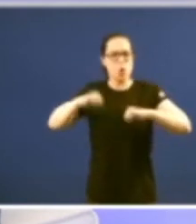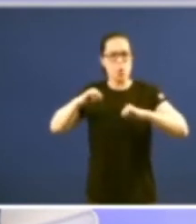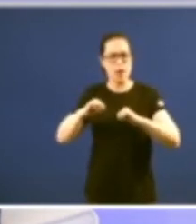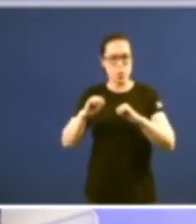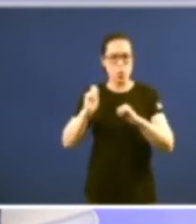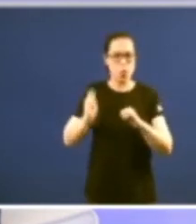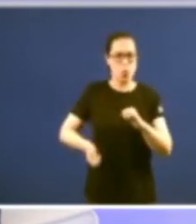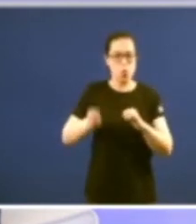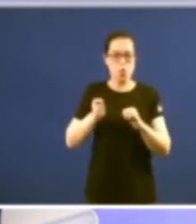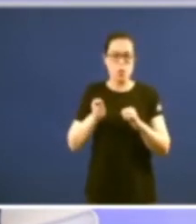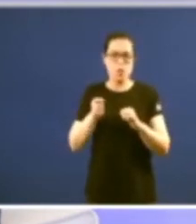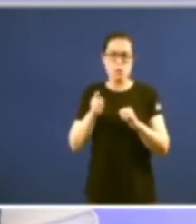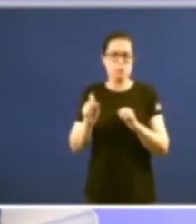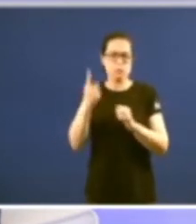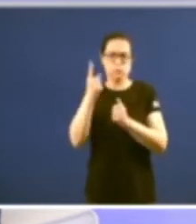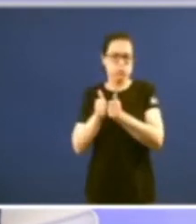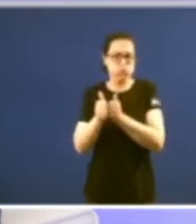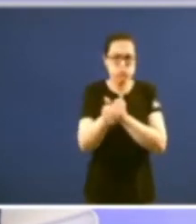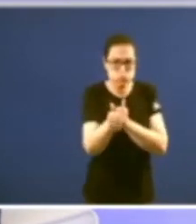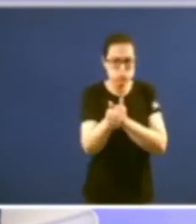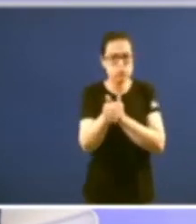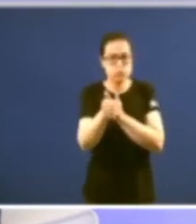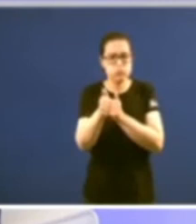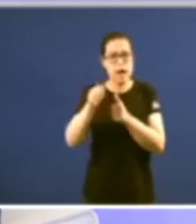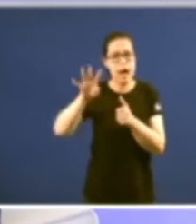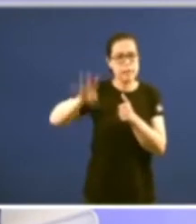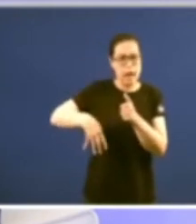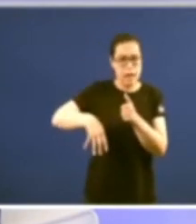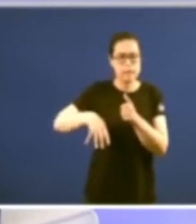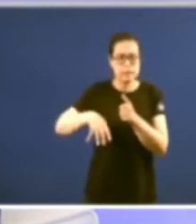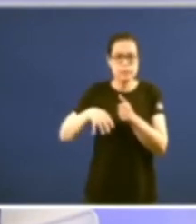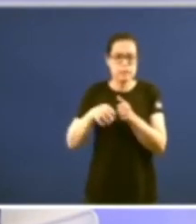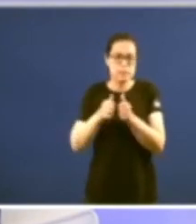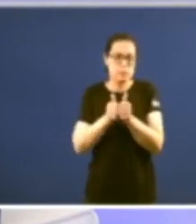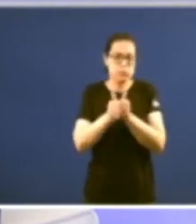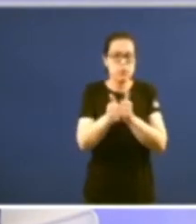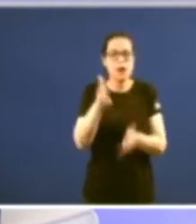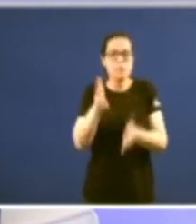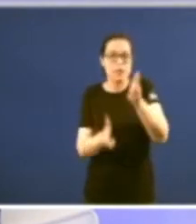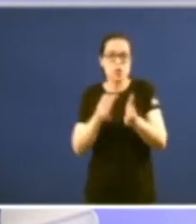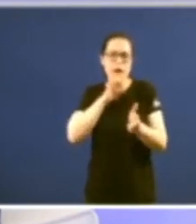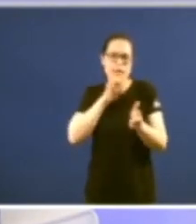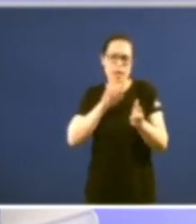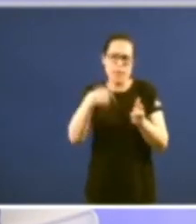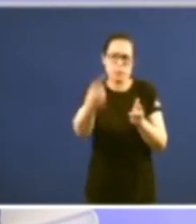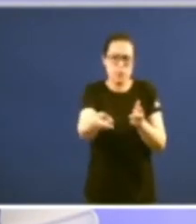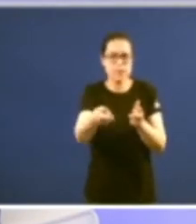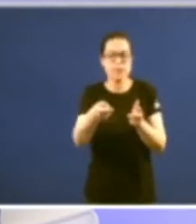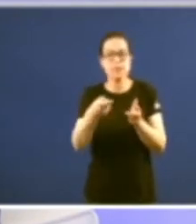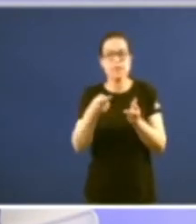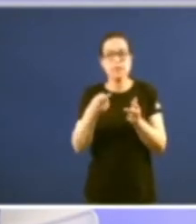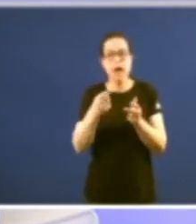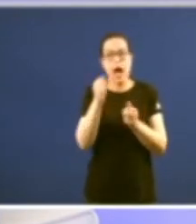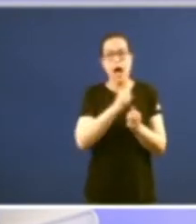os anteriores que os que serán que os posteriores digo o Vasco e o Galego que se aproban no 36